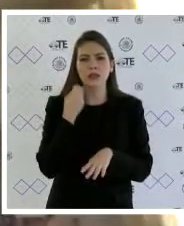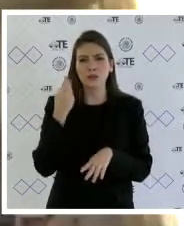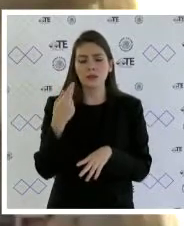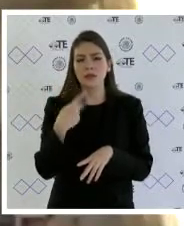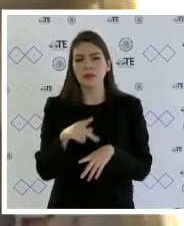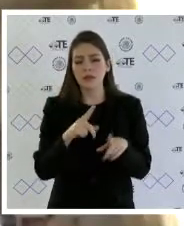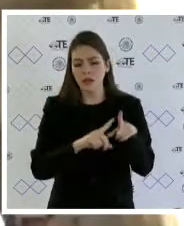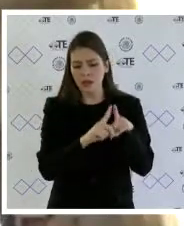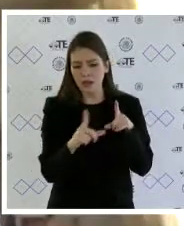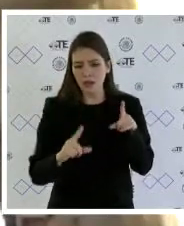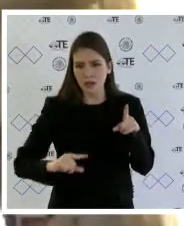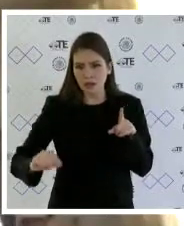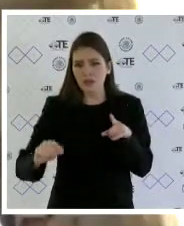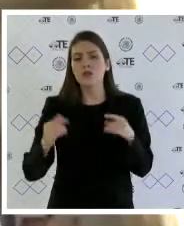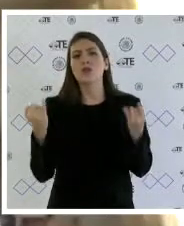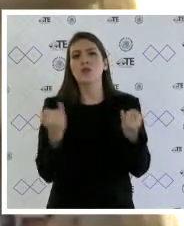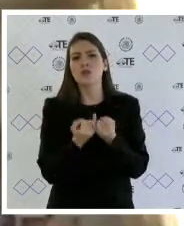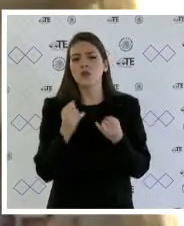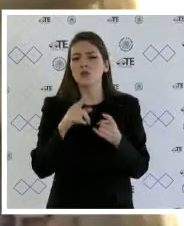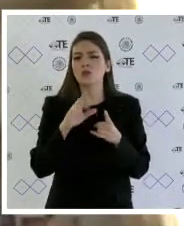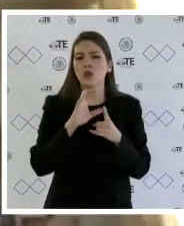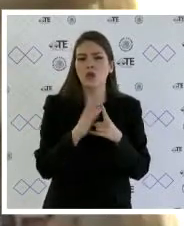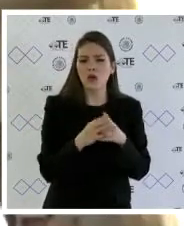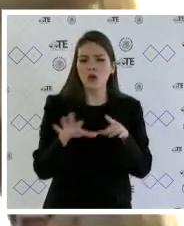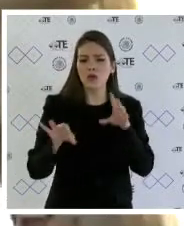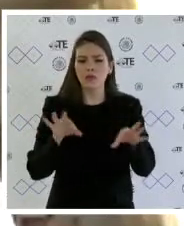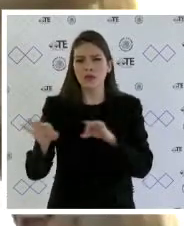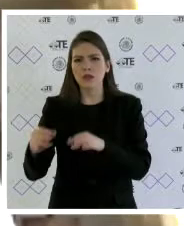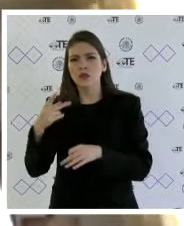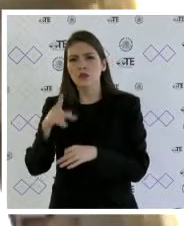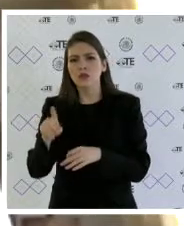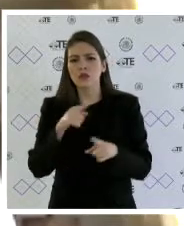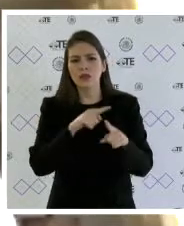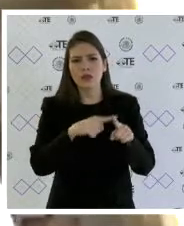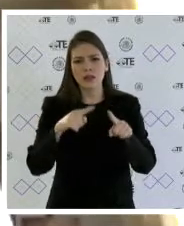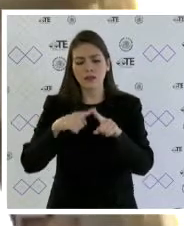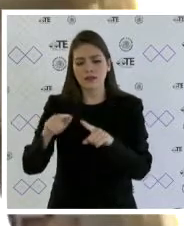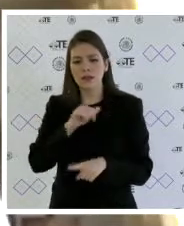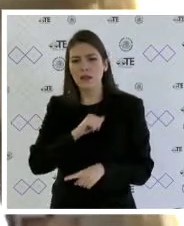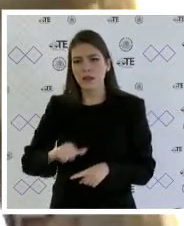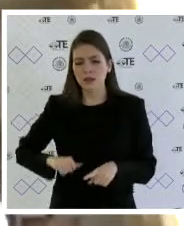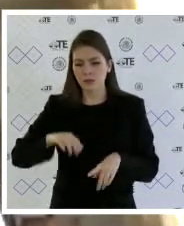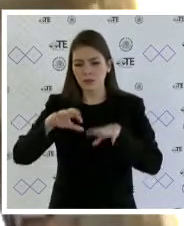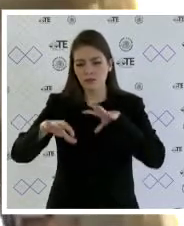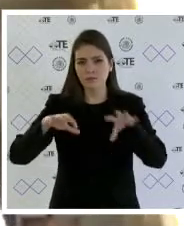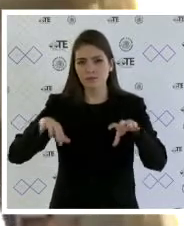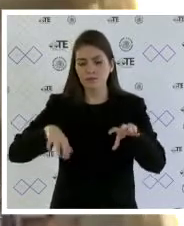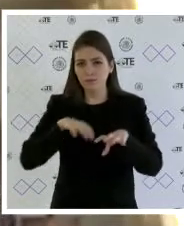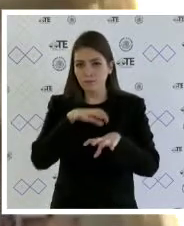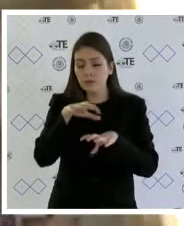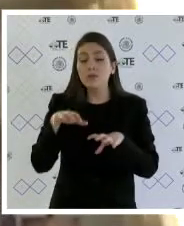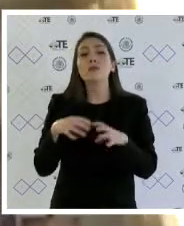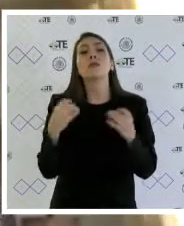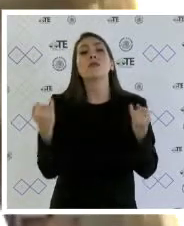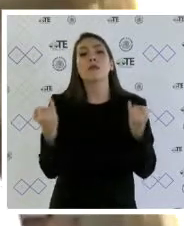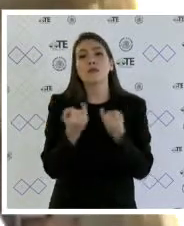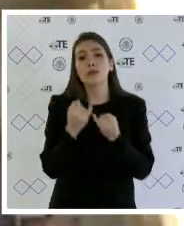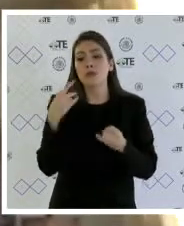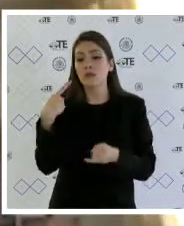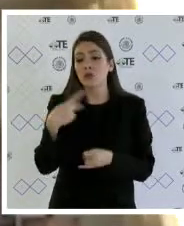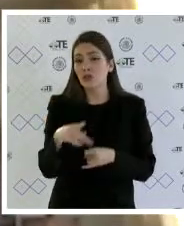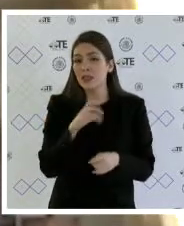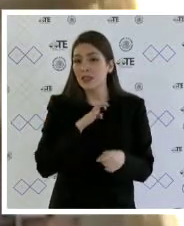a la presidencia integrantes de comités directivos de las demarcaciones territoriales, en lo particular respecto a la demarcación territorial Miguel